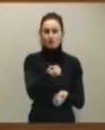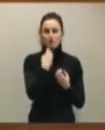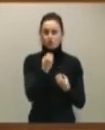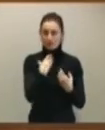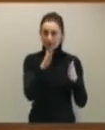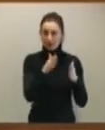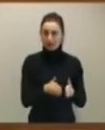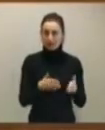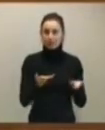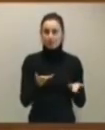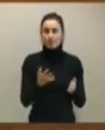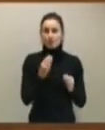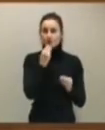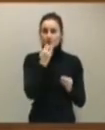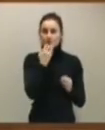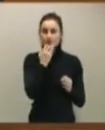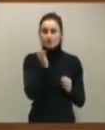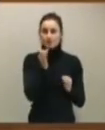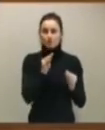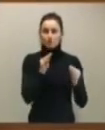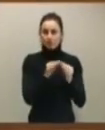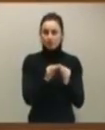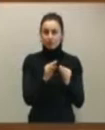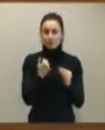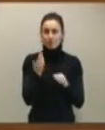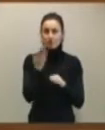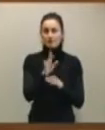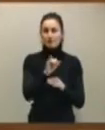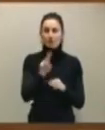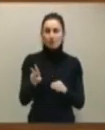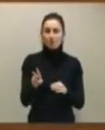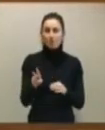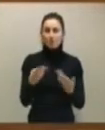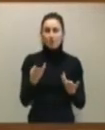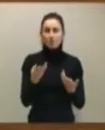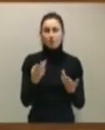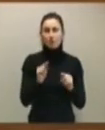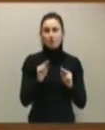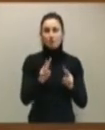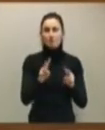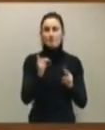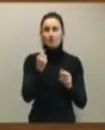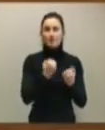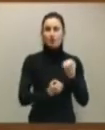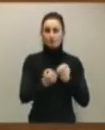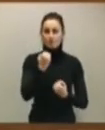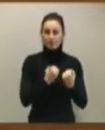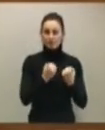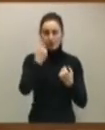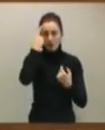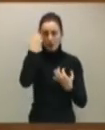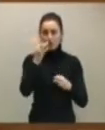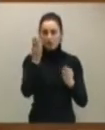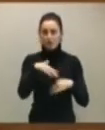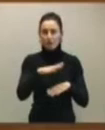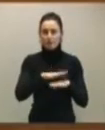Porque sí coincido con la representante de Izquierda Unida que, desde una óptica puramente economicista, no tiene lógica ninguna